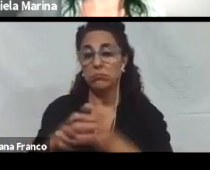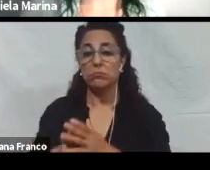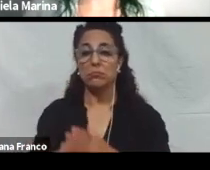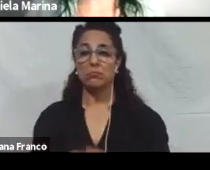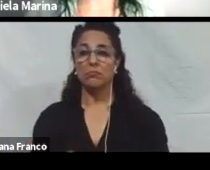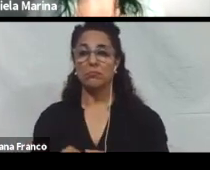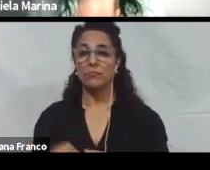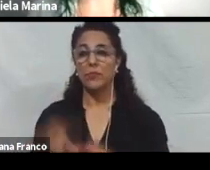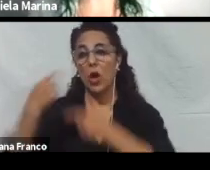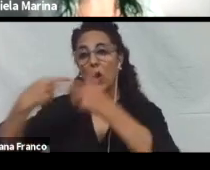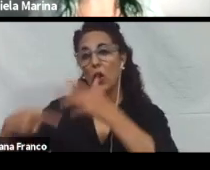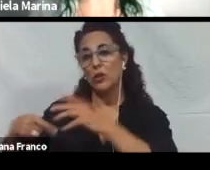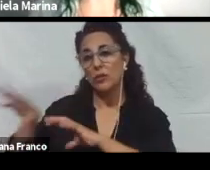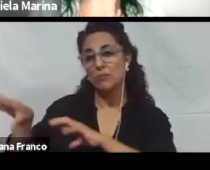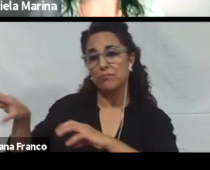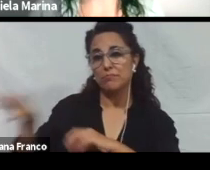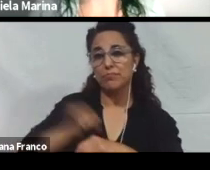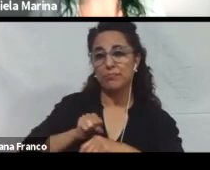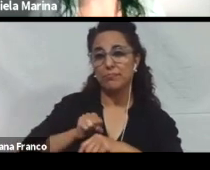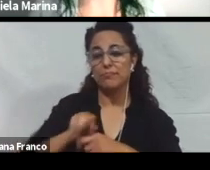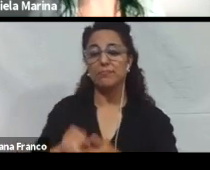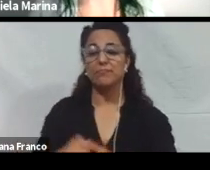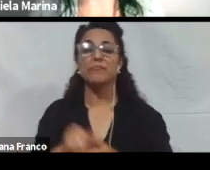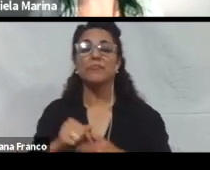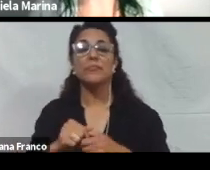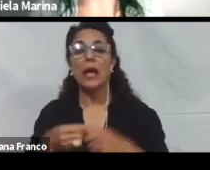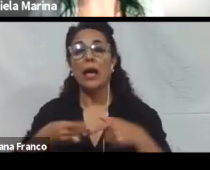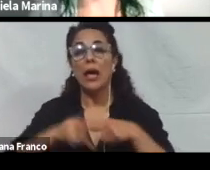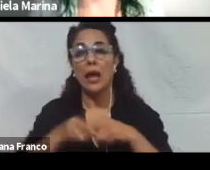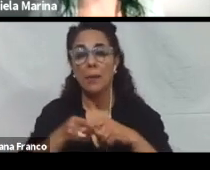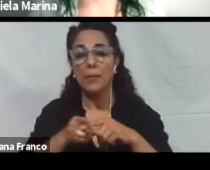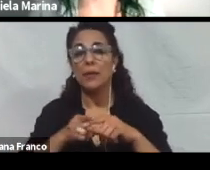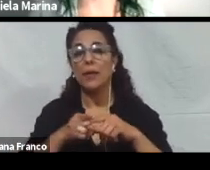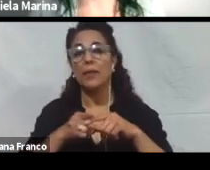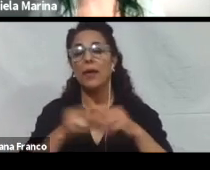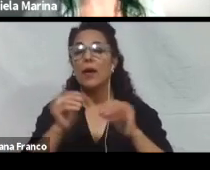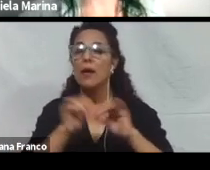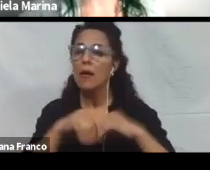También debemos utilizar múltiples herramientas de composición y resolución de problemas.